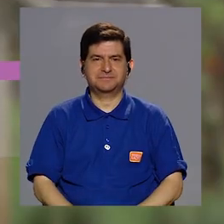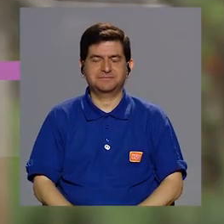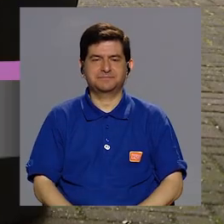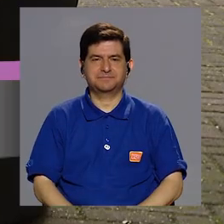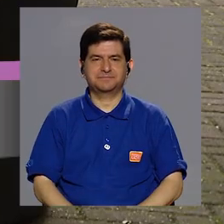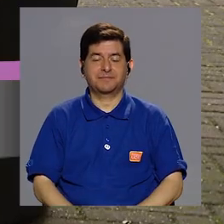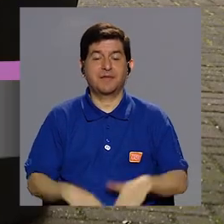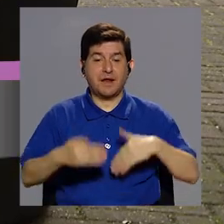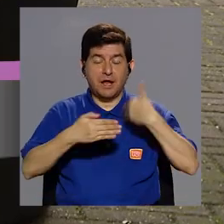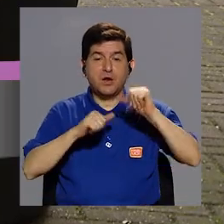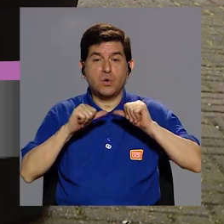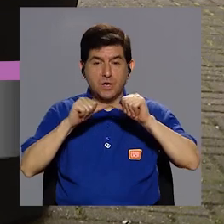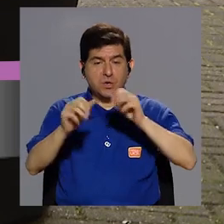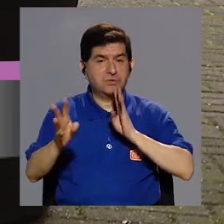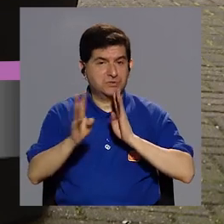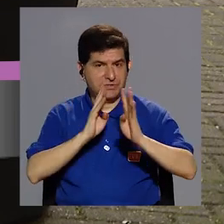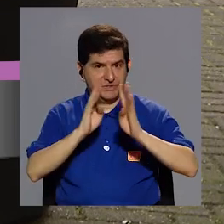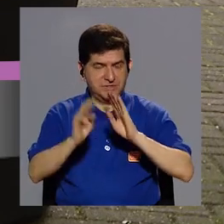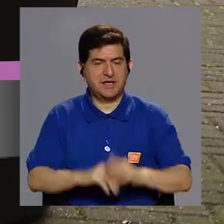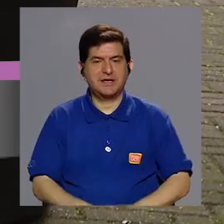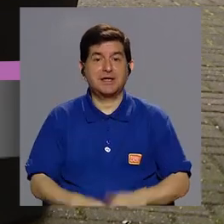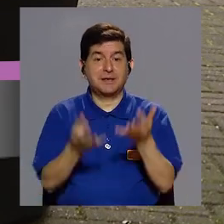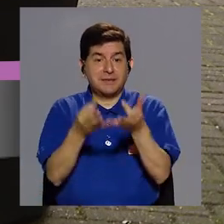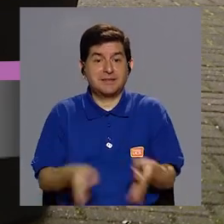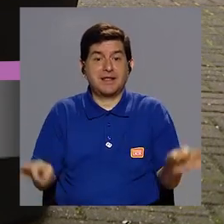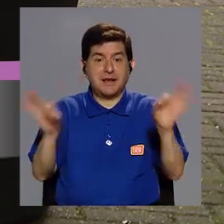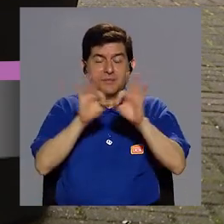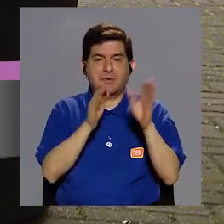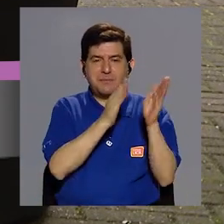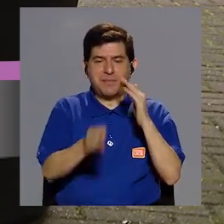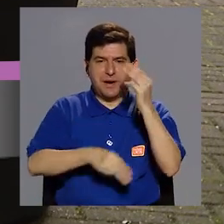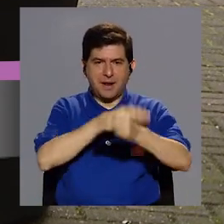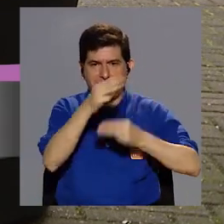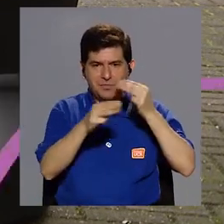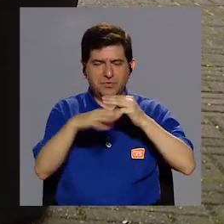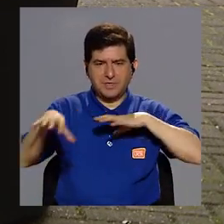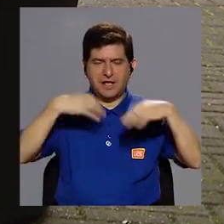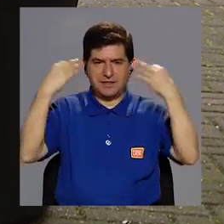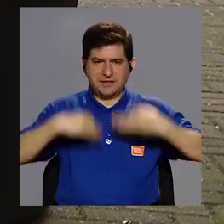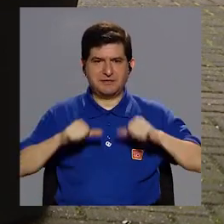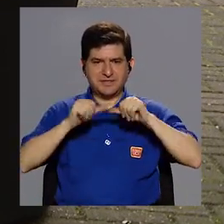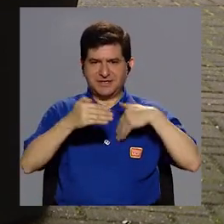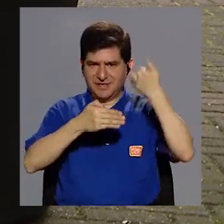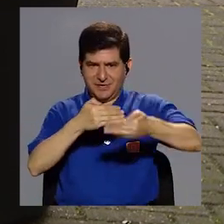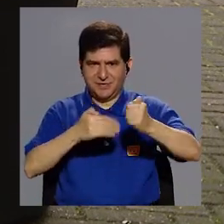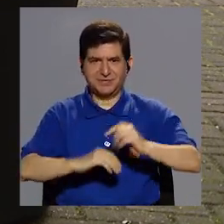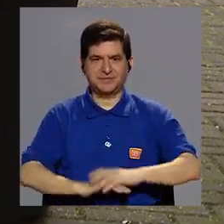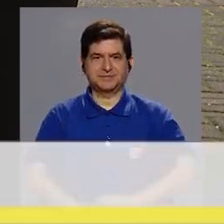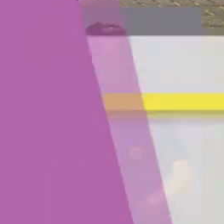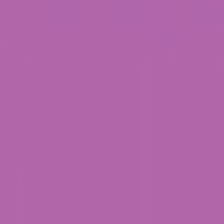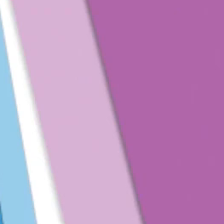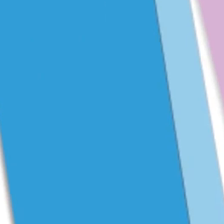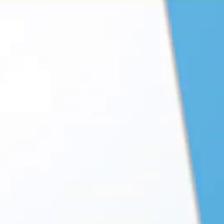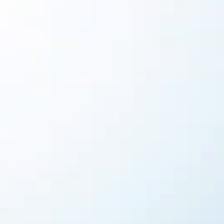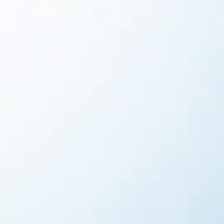para continuar conversando acerca de la importancia que tiene el Plan Mundial de Actividad Física. Ya regresamos.